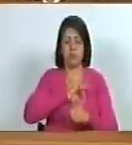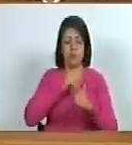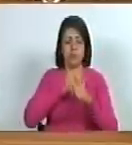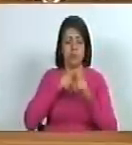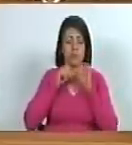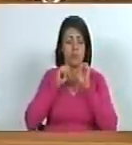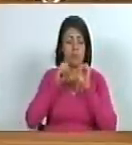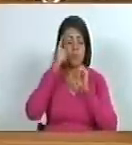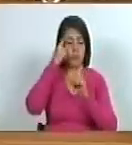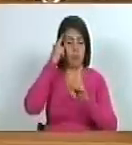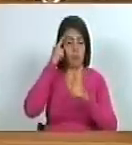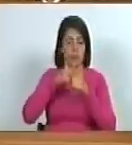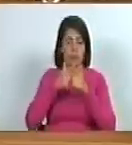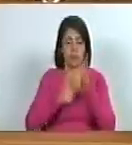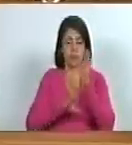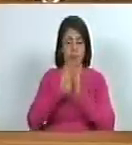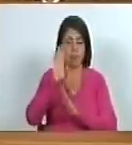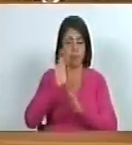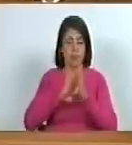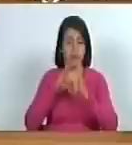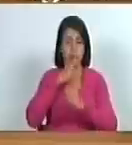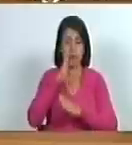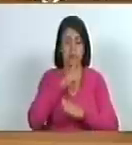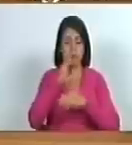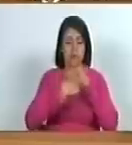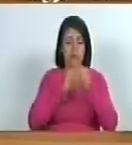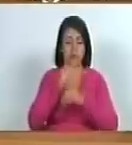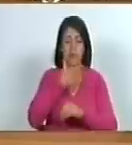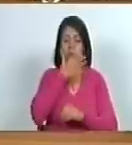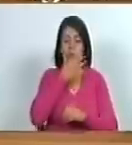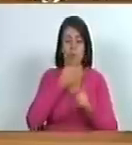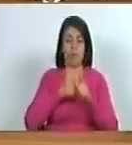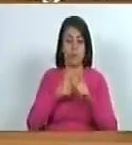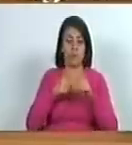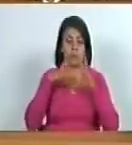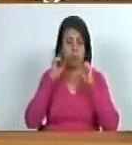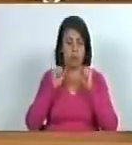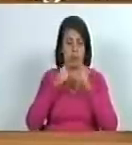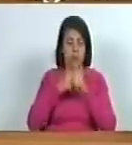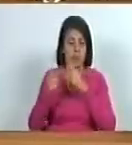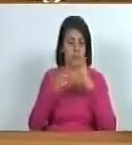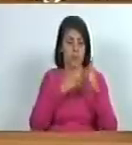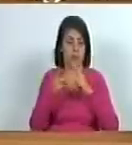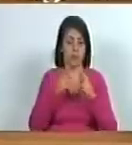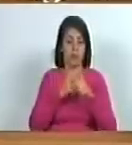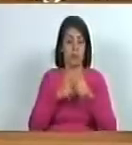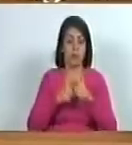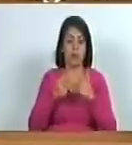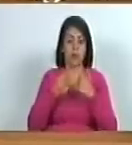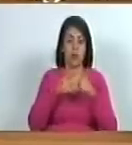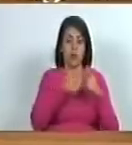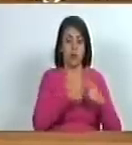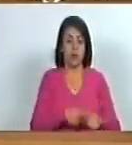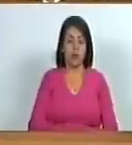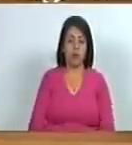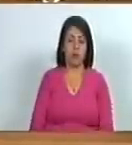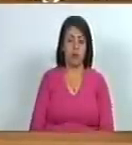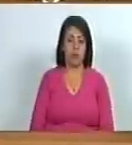consciente en su desarrollo biológico con facilidad de interrelación con los otros